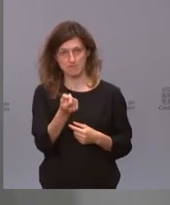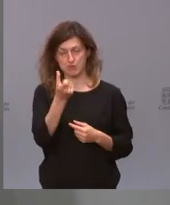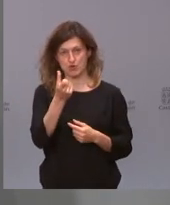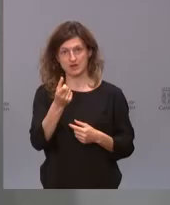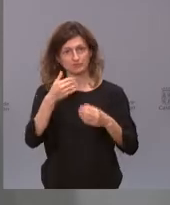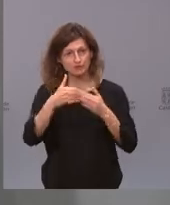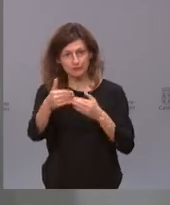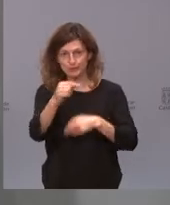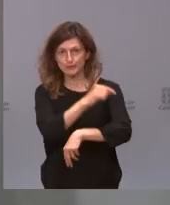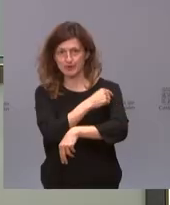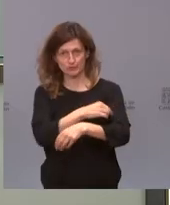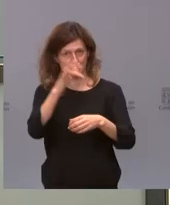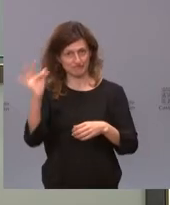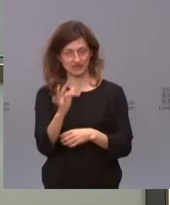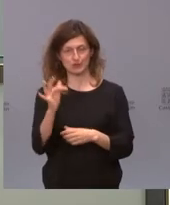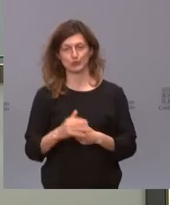sin vacunar.